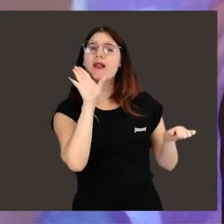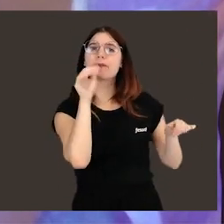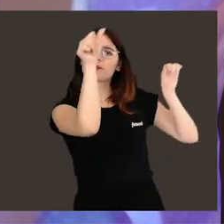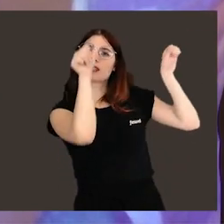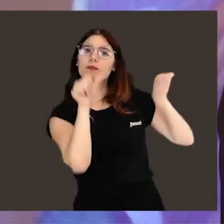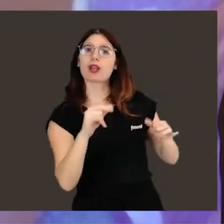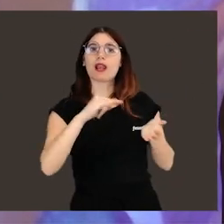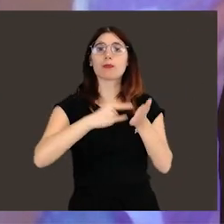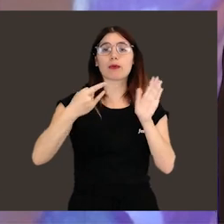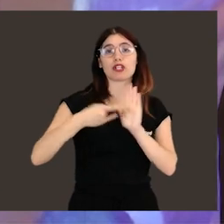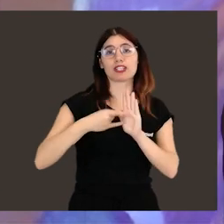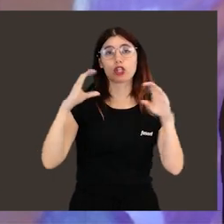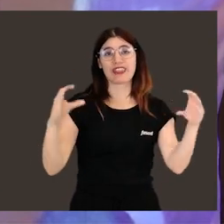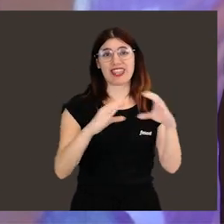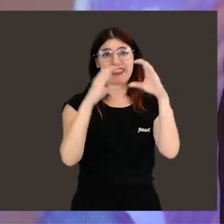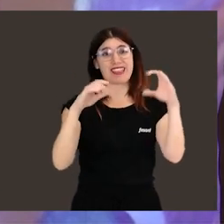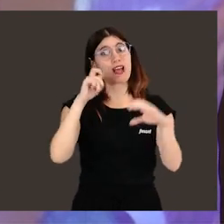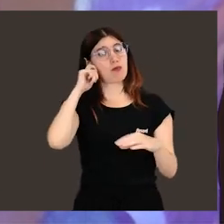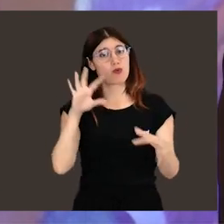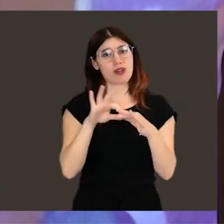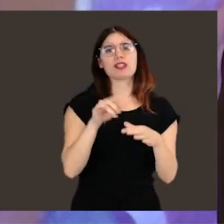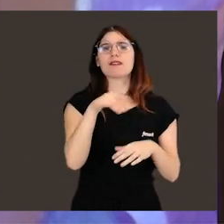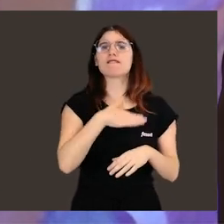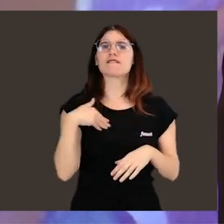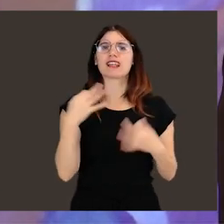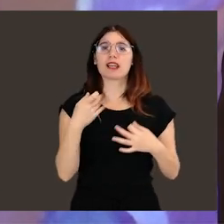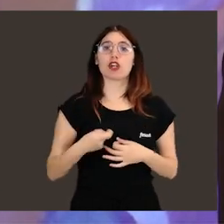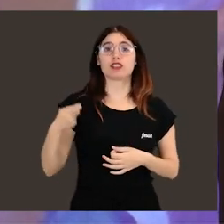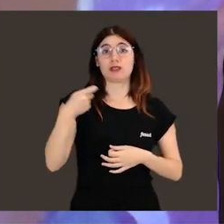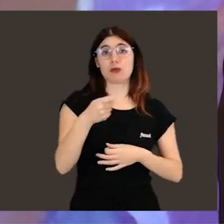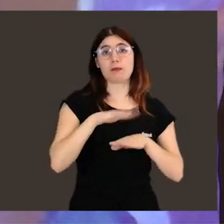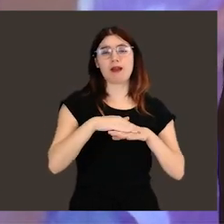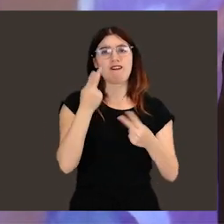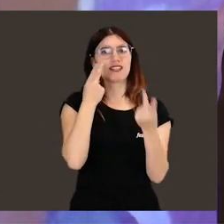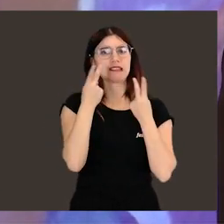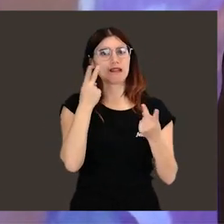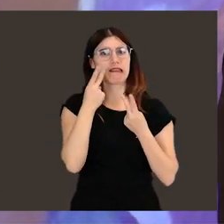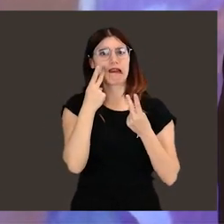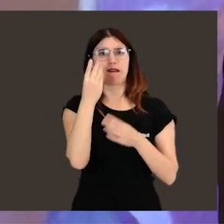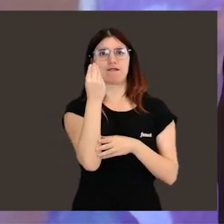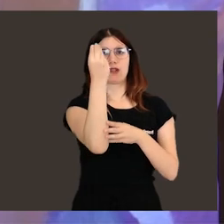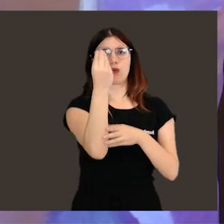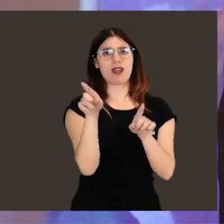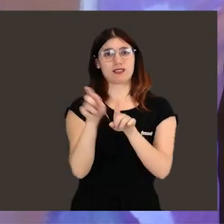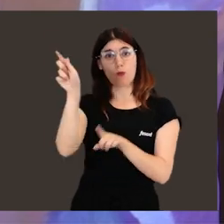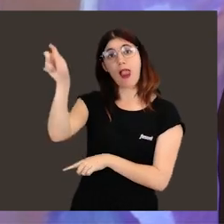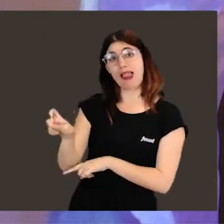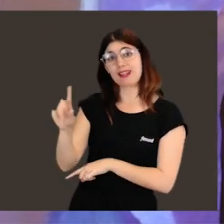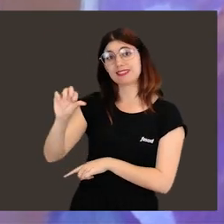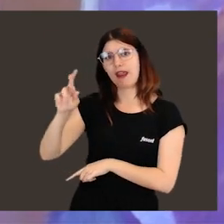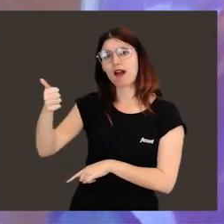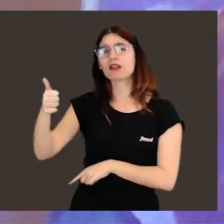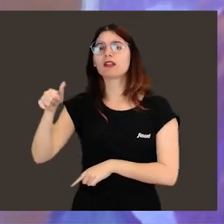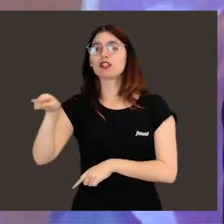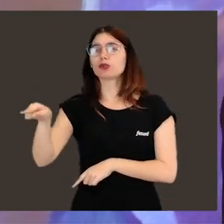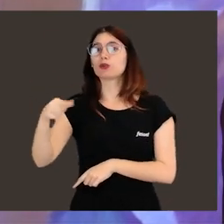Un mural que forma parte del proyecto Dones de Ciencia que pretende contribuir a visibilizar a figuras como la tuya.